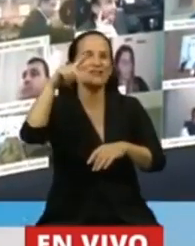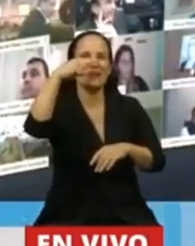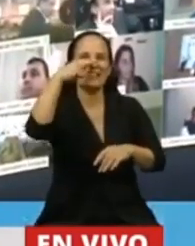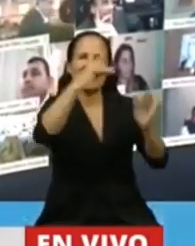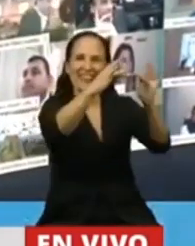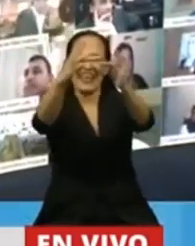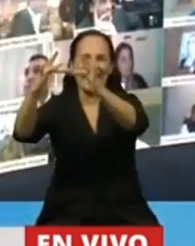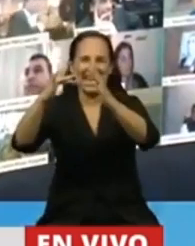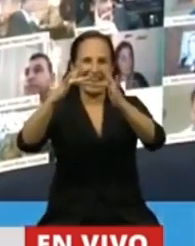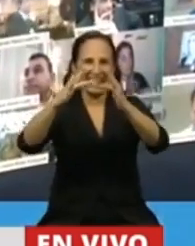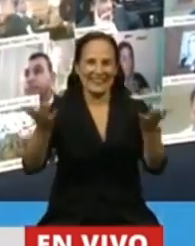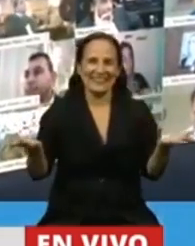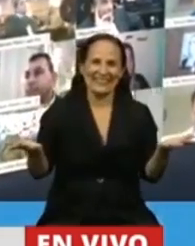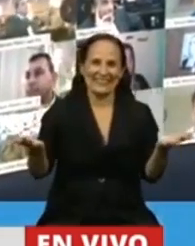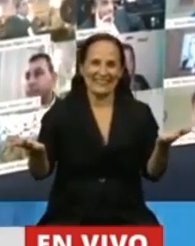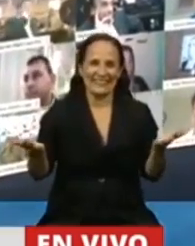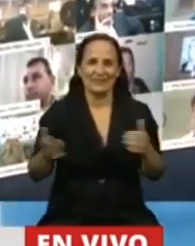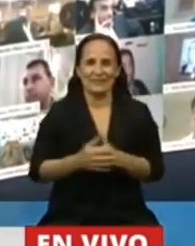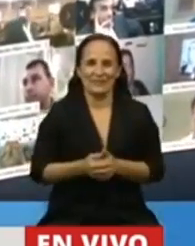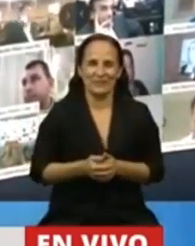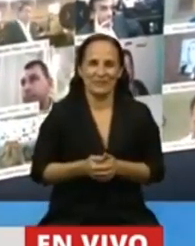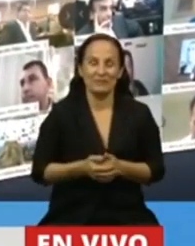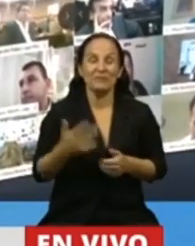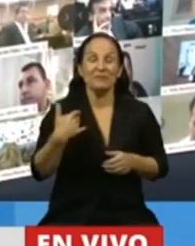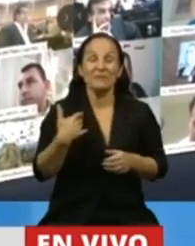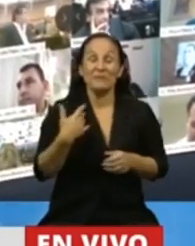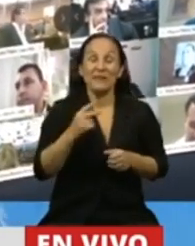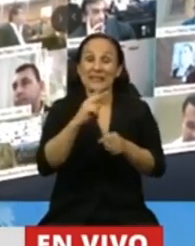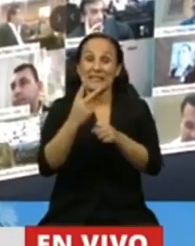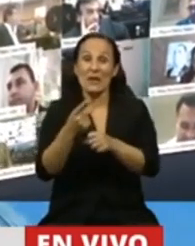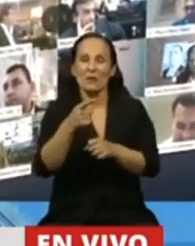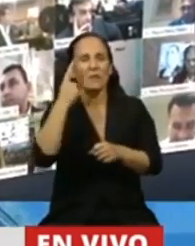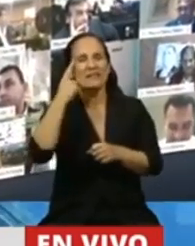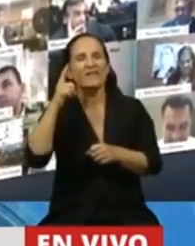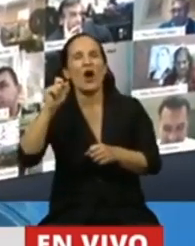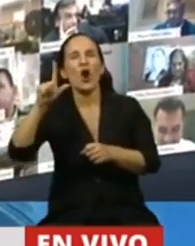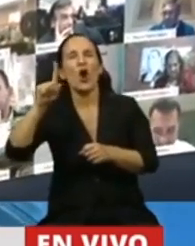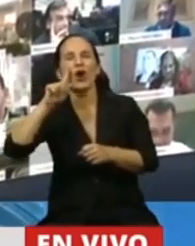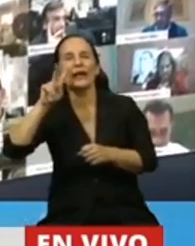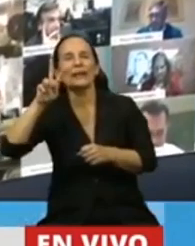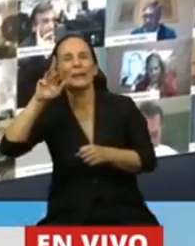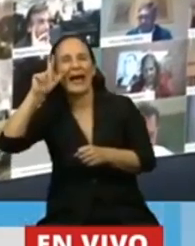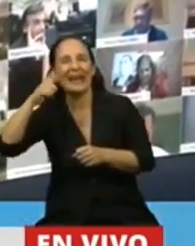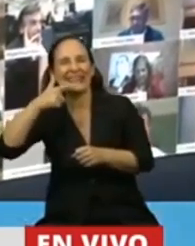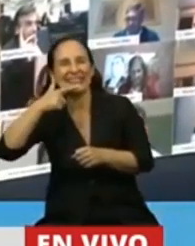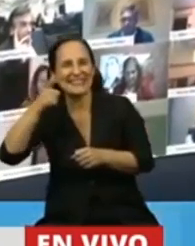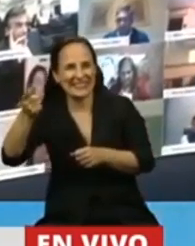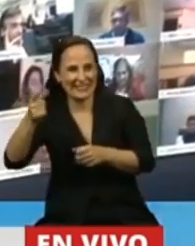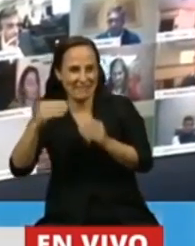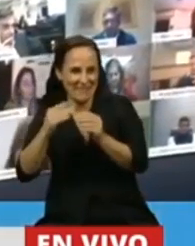En segundo lugar, me acordaba recién que hubiera dicho mi amigo Héctor Olivares, ayer le rendimos un homenaje